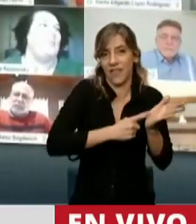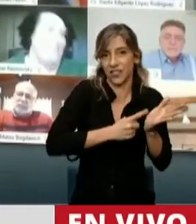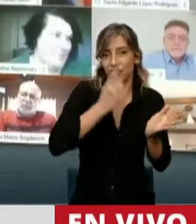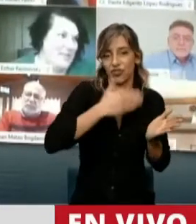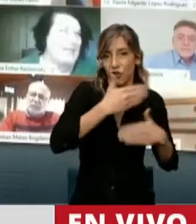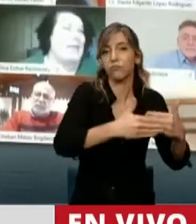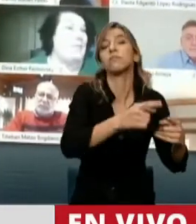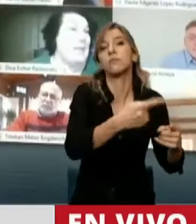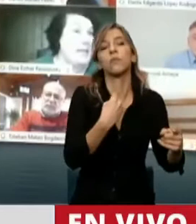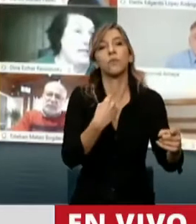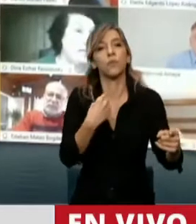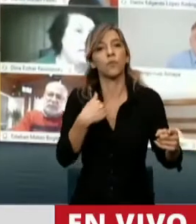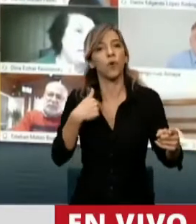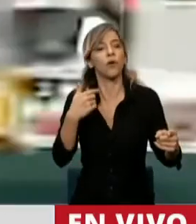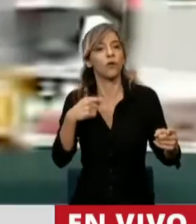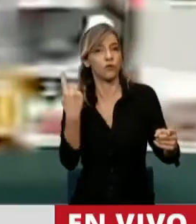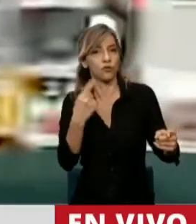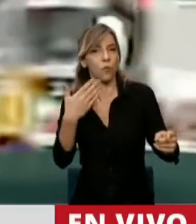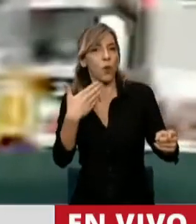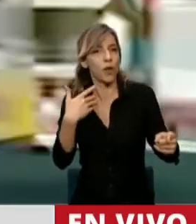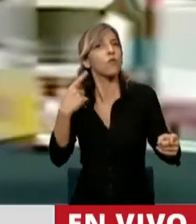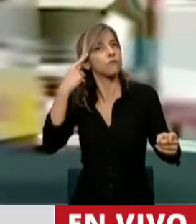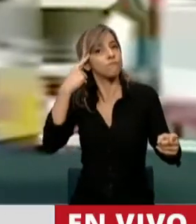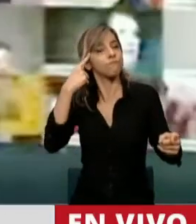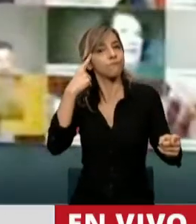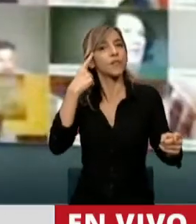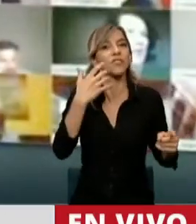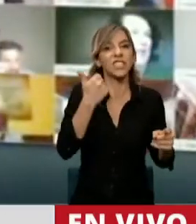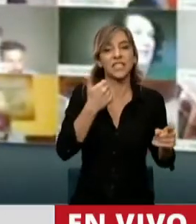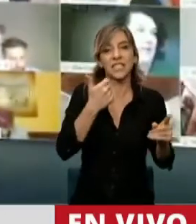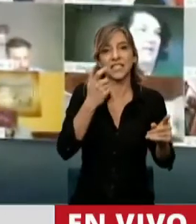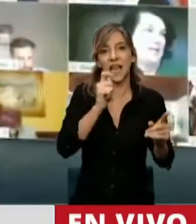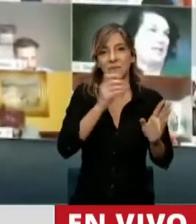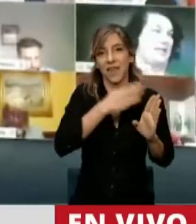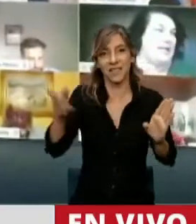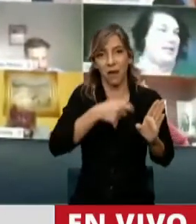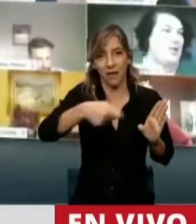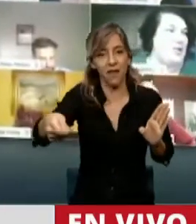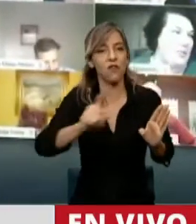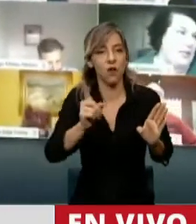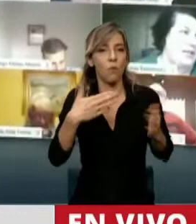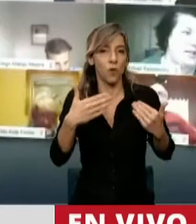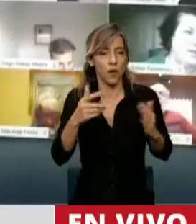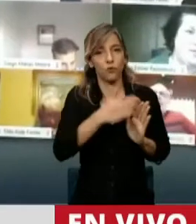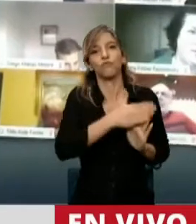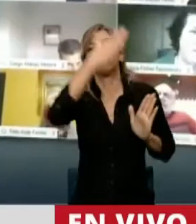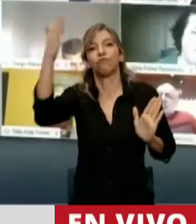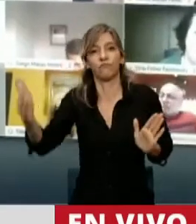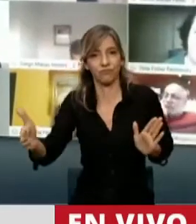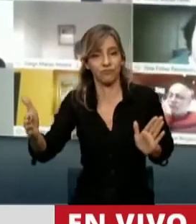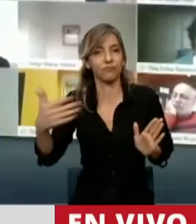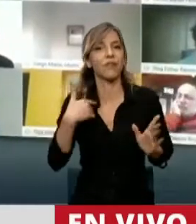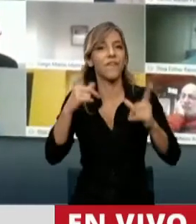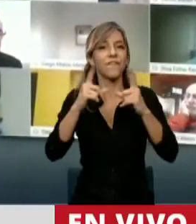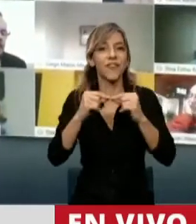El aumento a 6, en las primeras cuotas, con tasa fija al 2%, dando previsibilidad a los contribuyentes. Que la fecha límite, como lo anunció